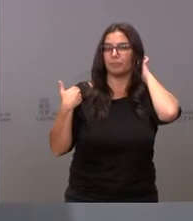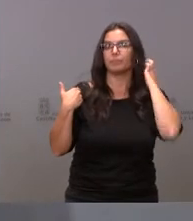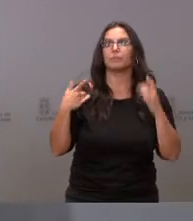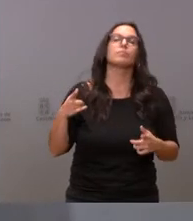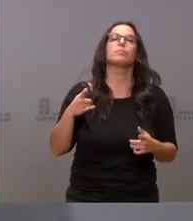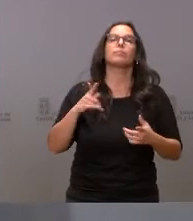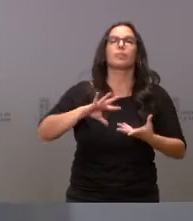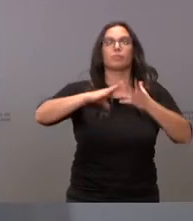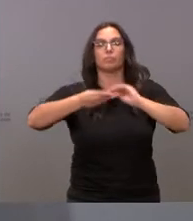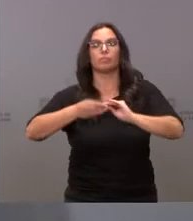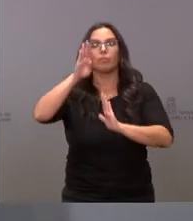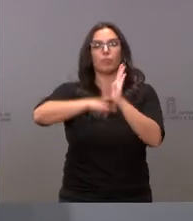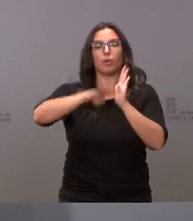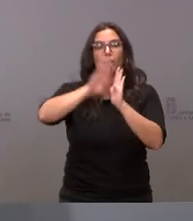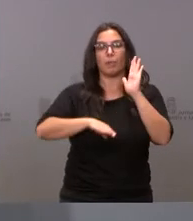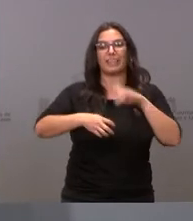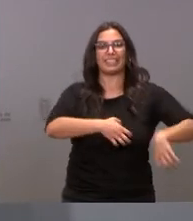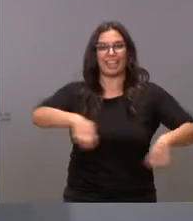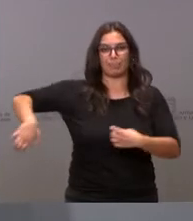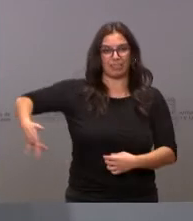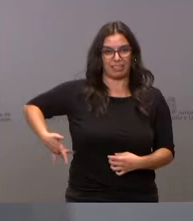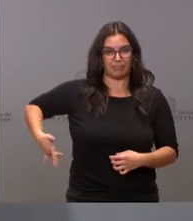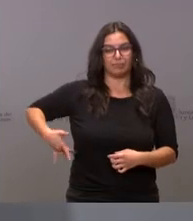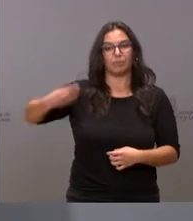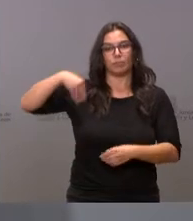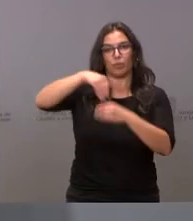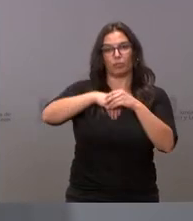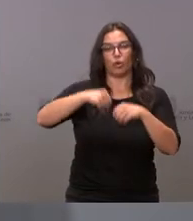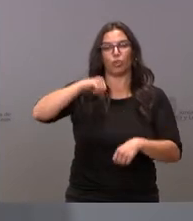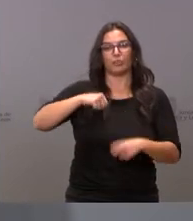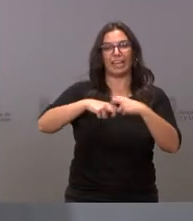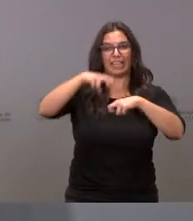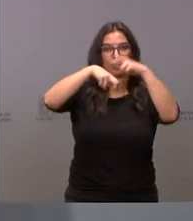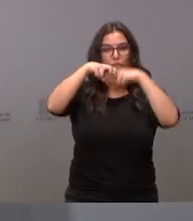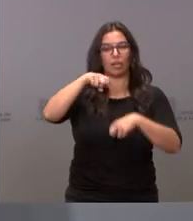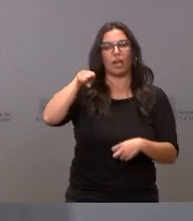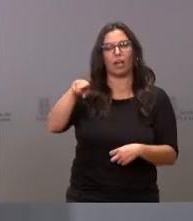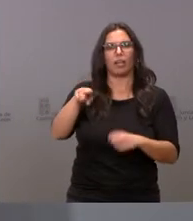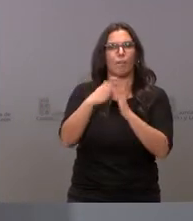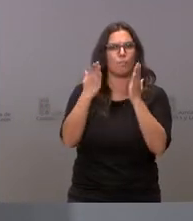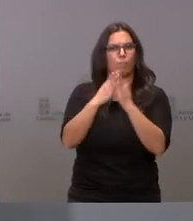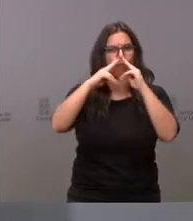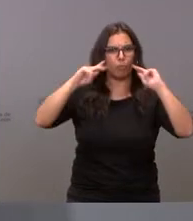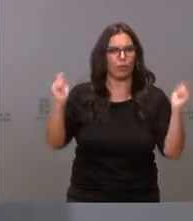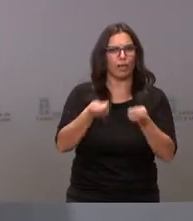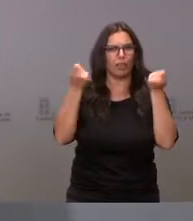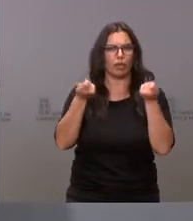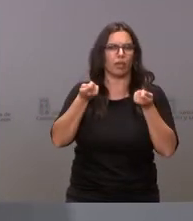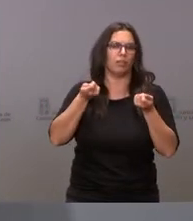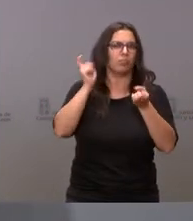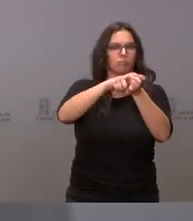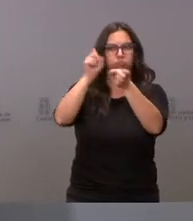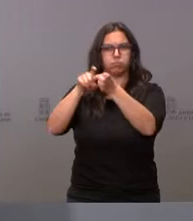instauración del programa de trasplante hepático en el Hospital Río Ortega y cuenta con numerosas publicaciones y comunicaciones a congresos